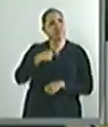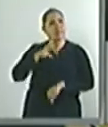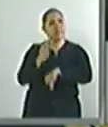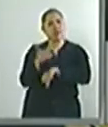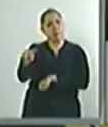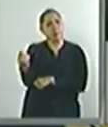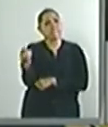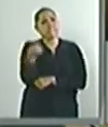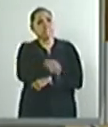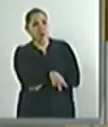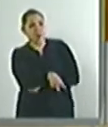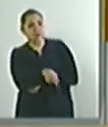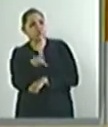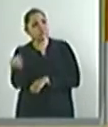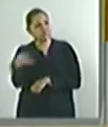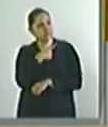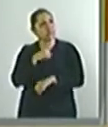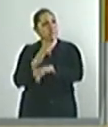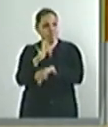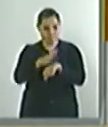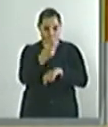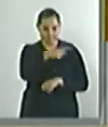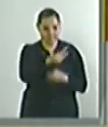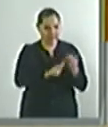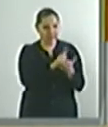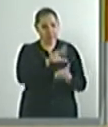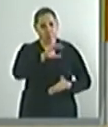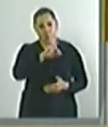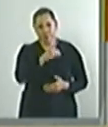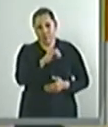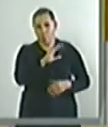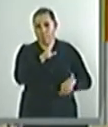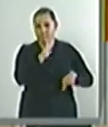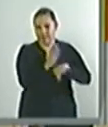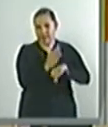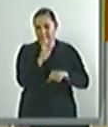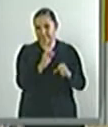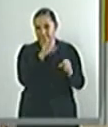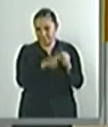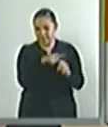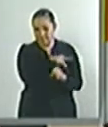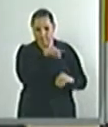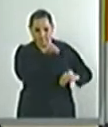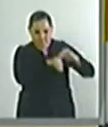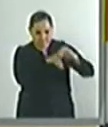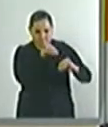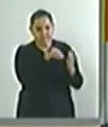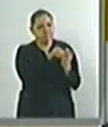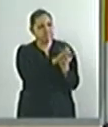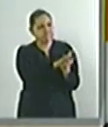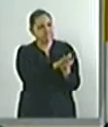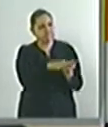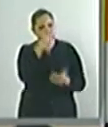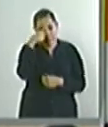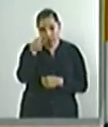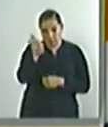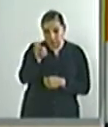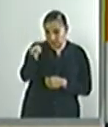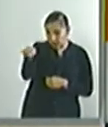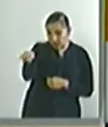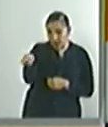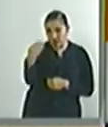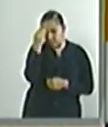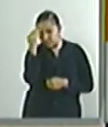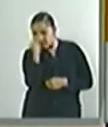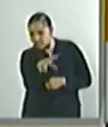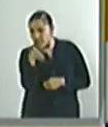porque quien cause lesiones, quien cause daños, no solamente él debe ser castigado, sino quien le